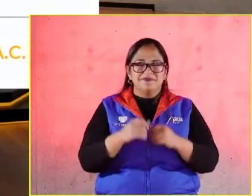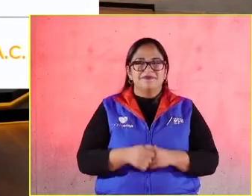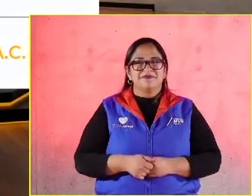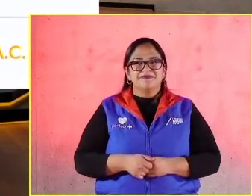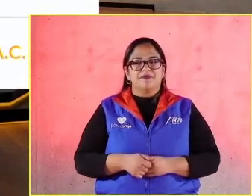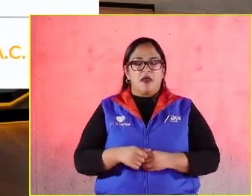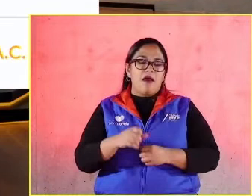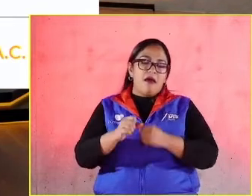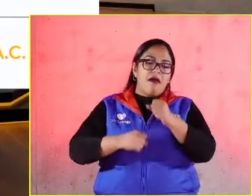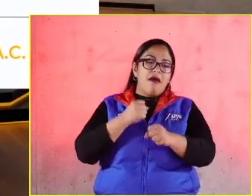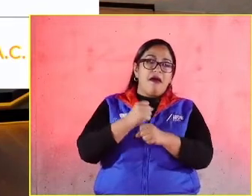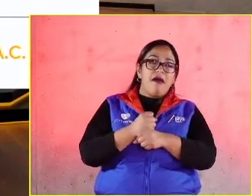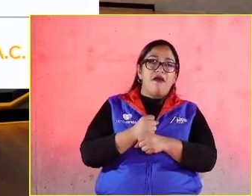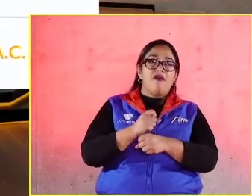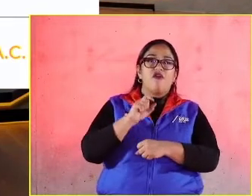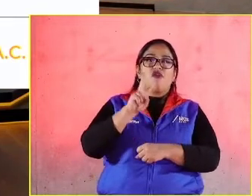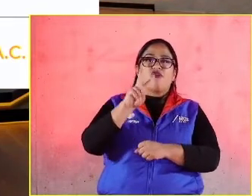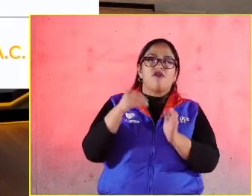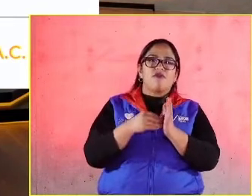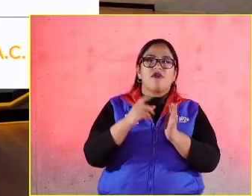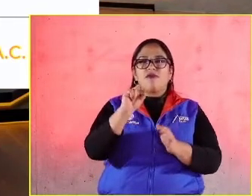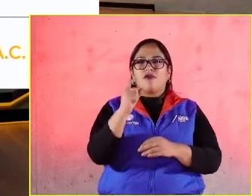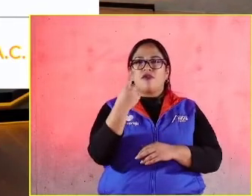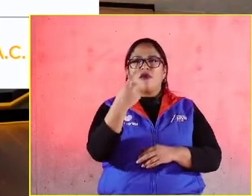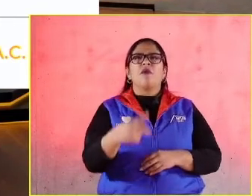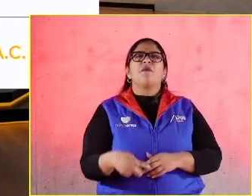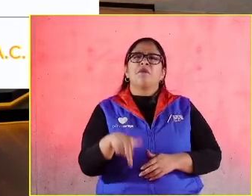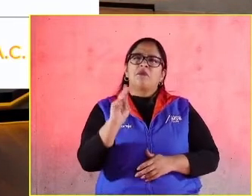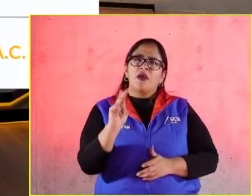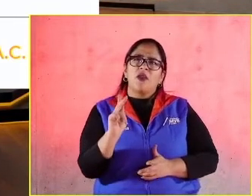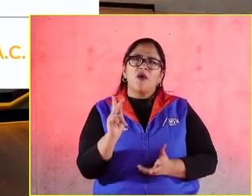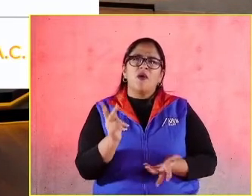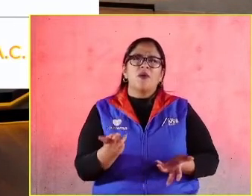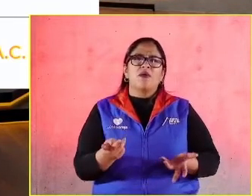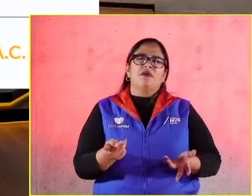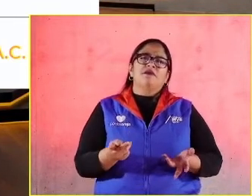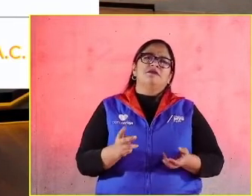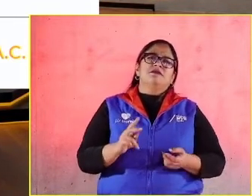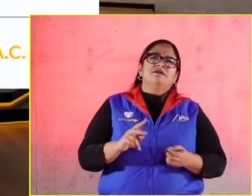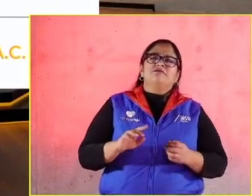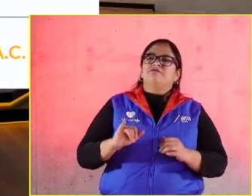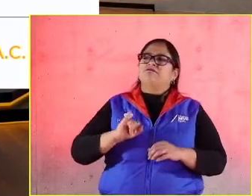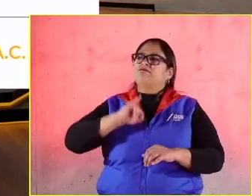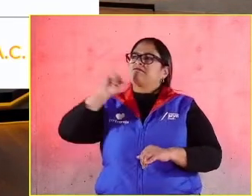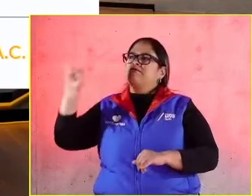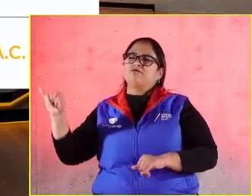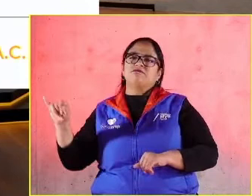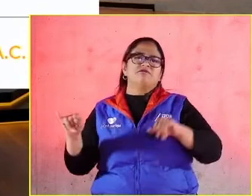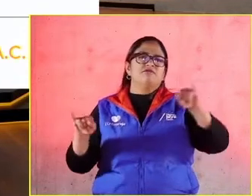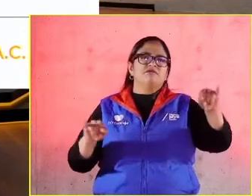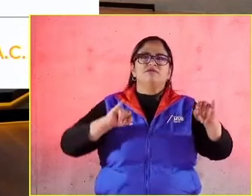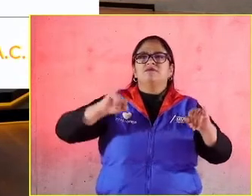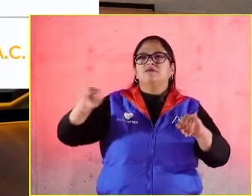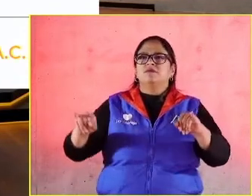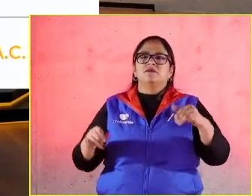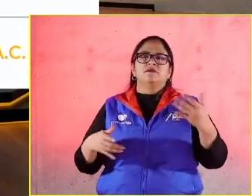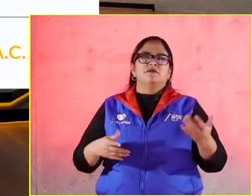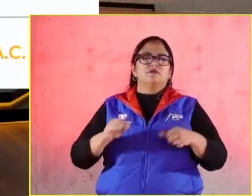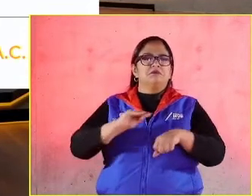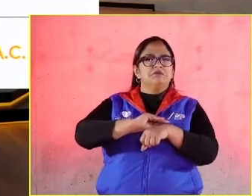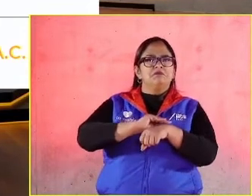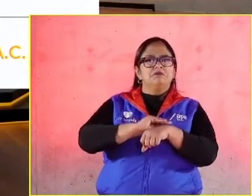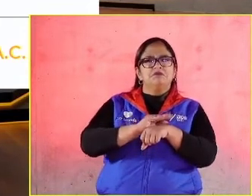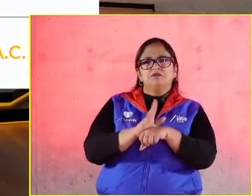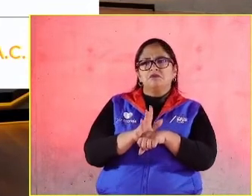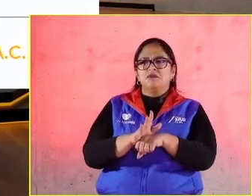Pero no por hacer virtual ni por estar afectados o separados físicamente por la pandemia,